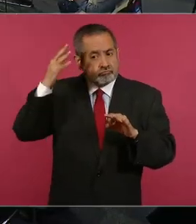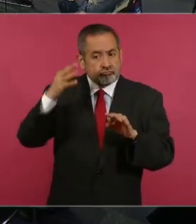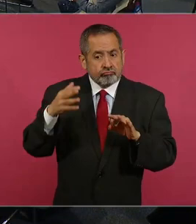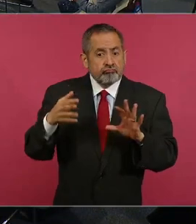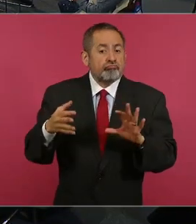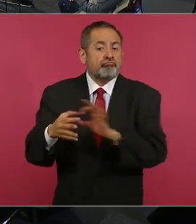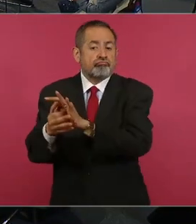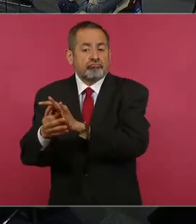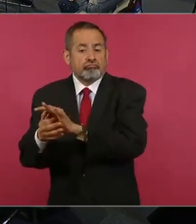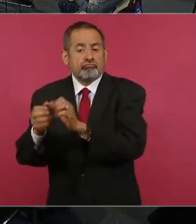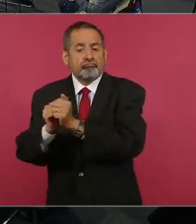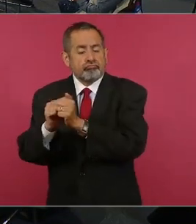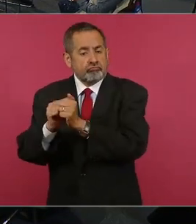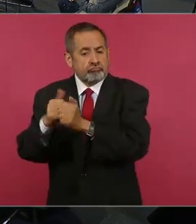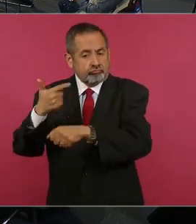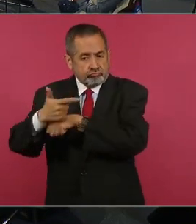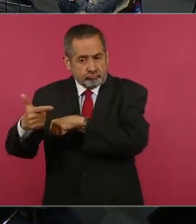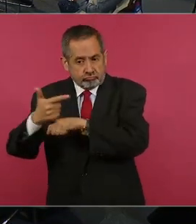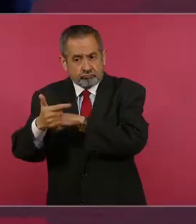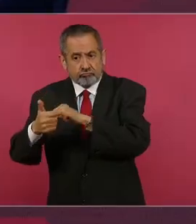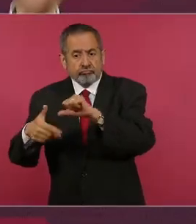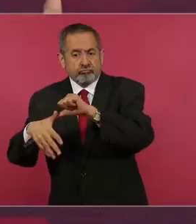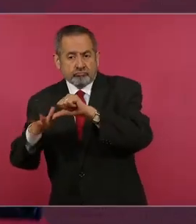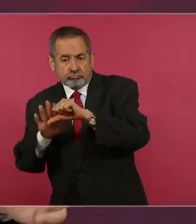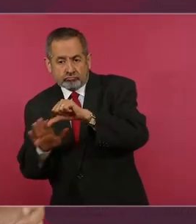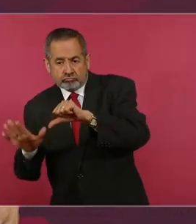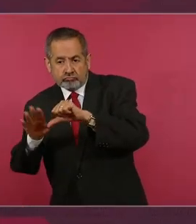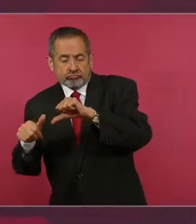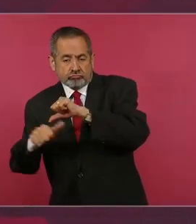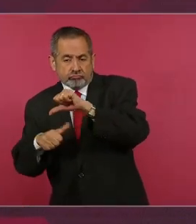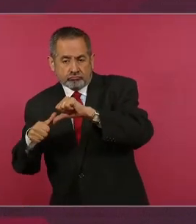Guatemala y de Centroamérica a Chiapas.